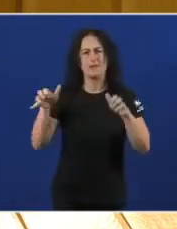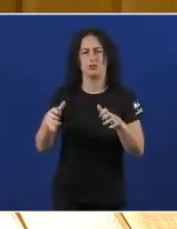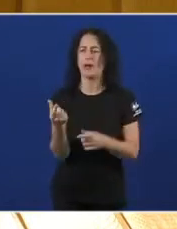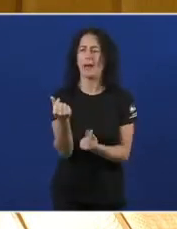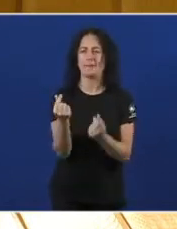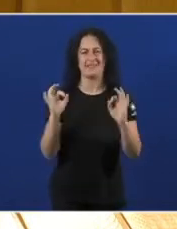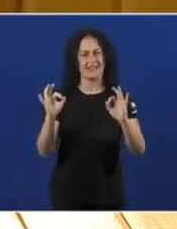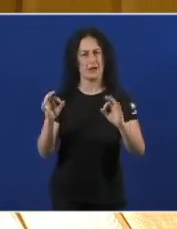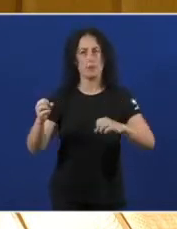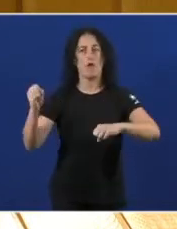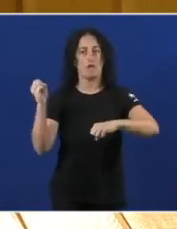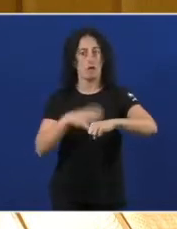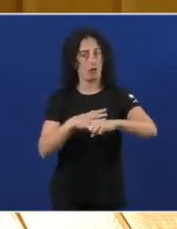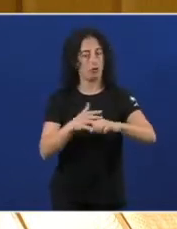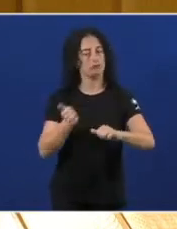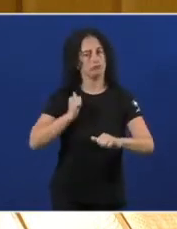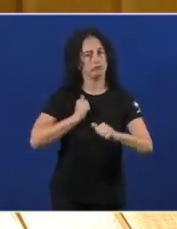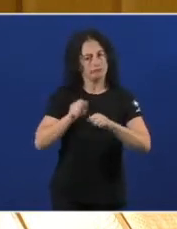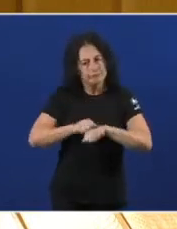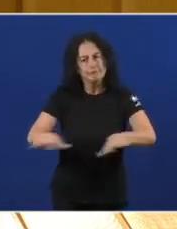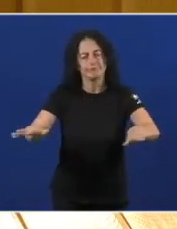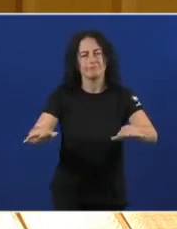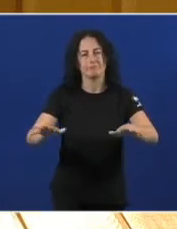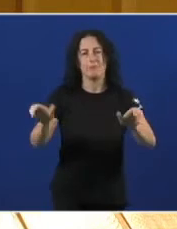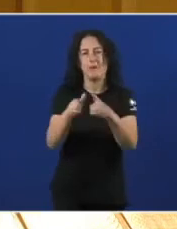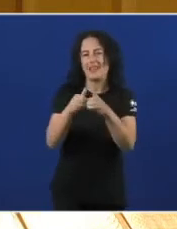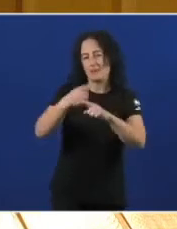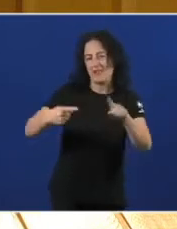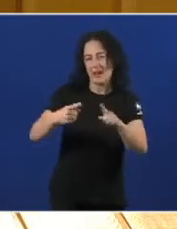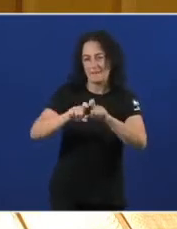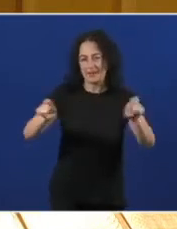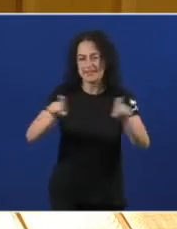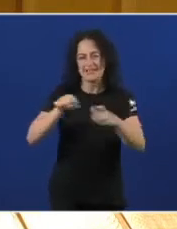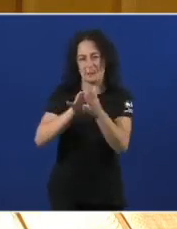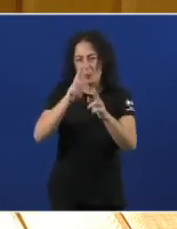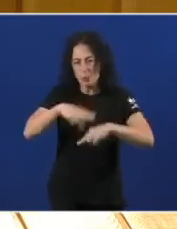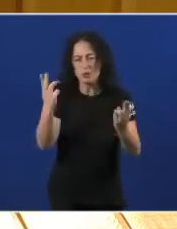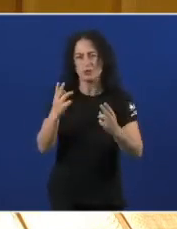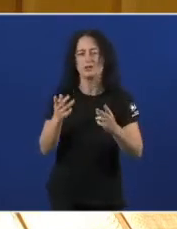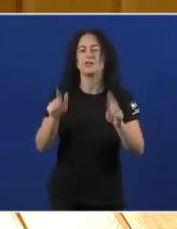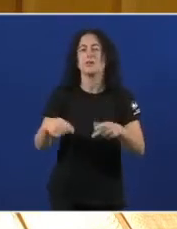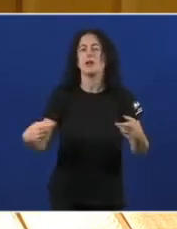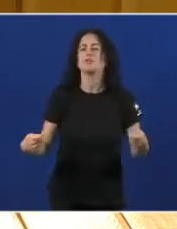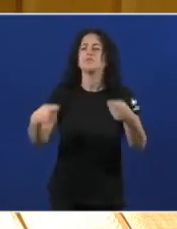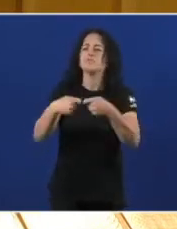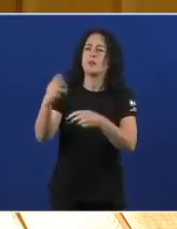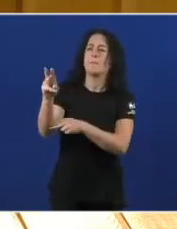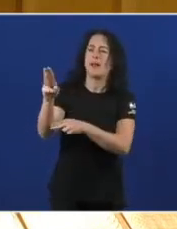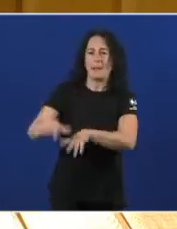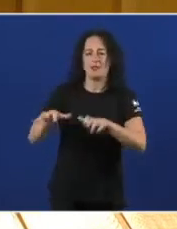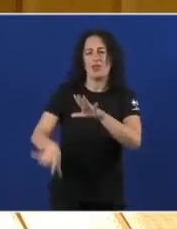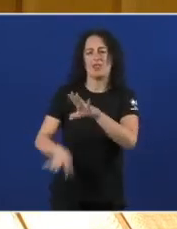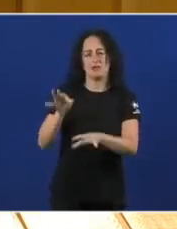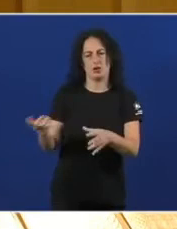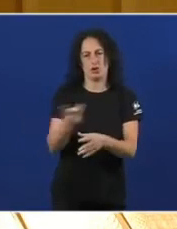fondos Cheguen o tecido productivo As PEMES E os servizos públicos E co decisión Co Parlamento Para que lixamos aquí